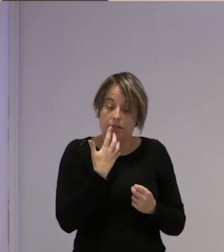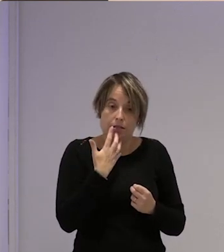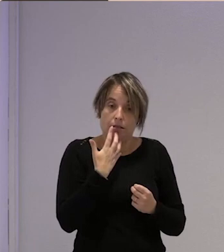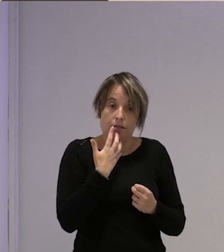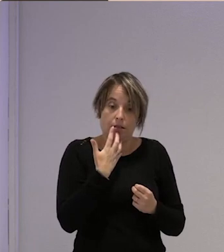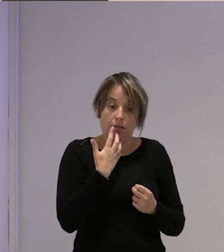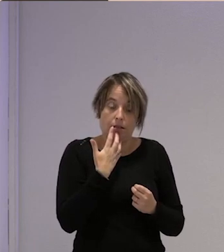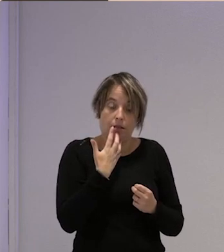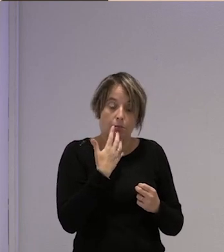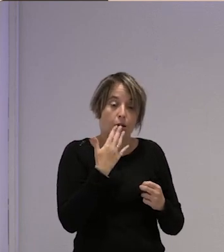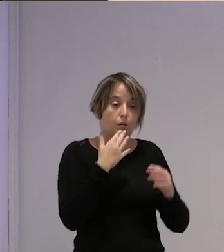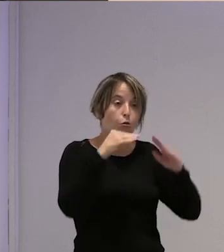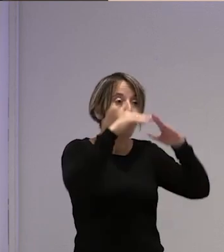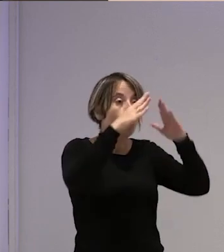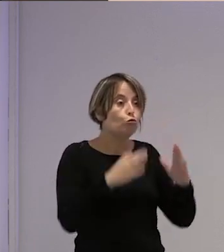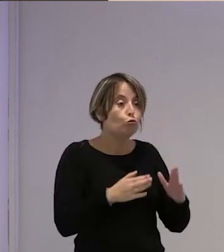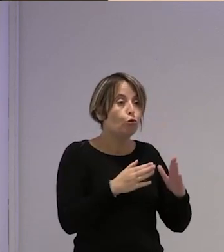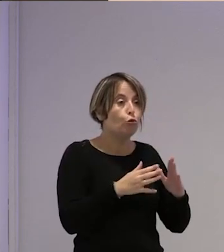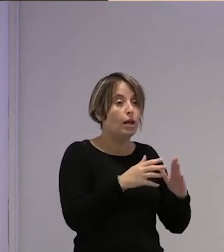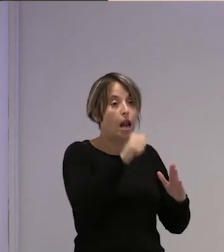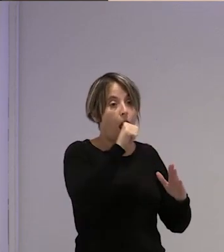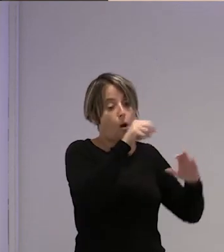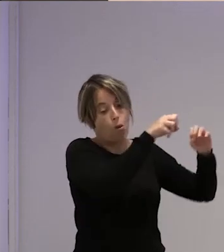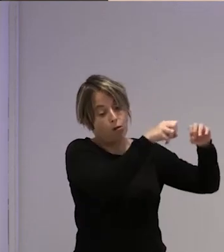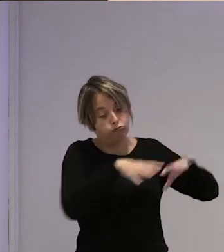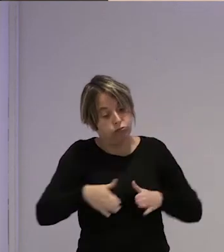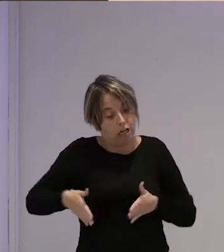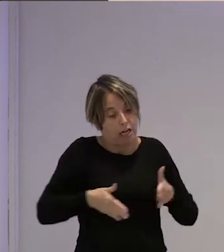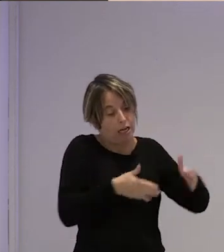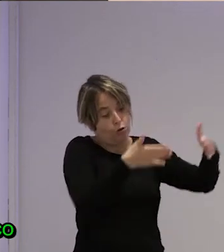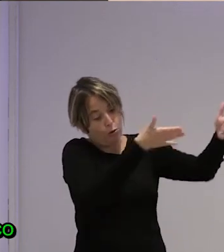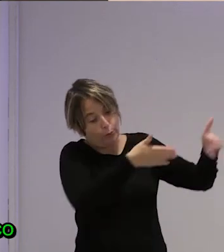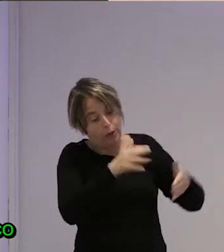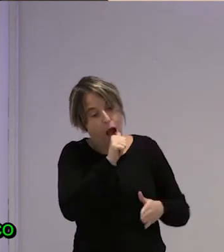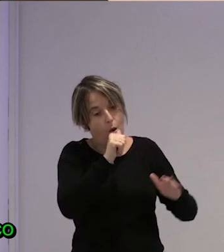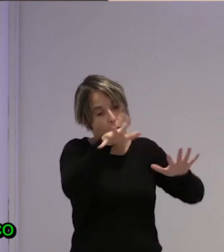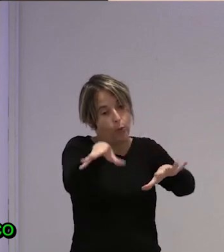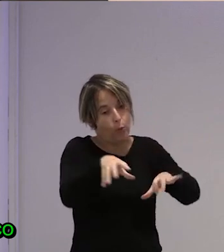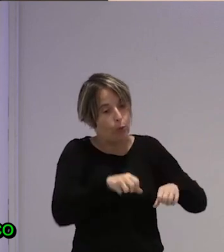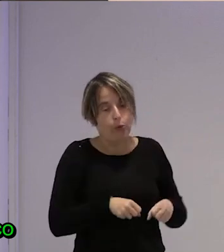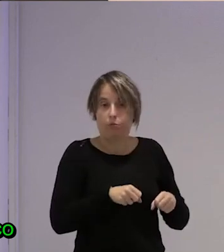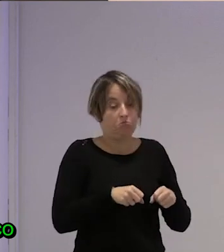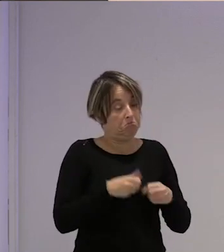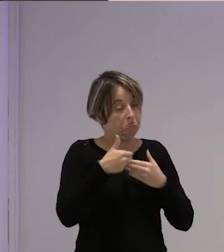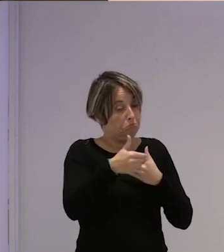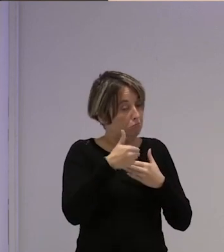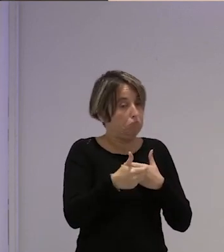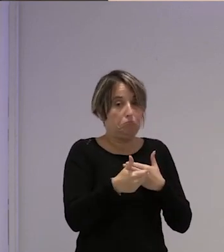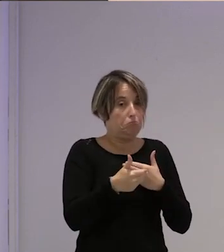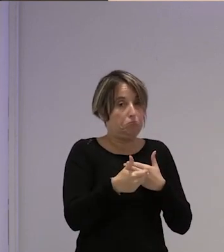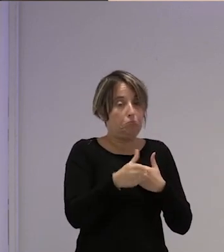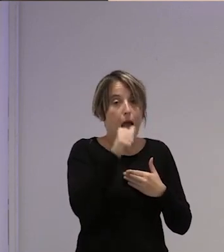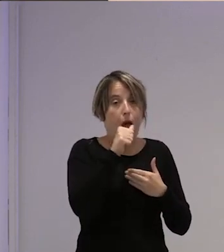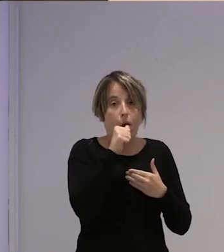aprueba el trasvase del túnel de San Silvestre que del río Diel y Piedra es muy probable que dentro de muy poco nos quedemos